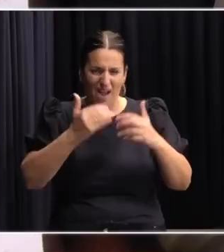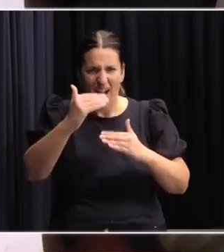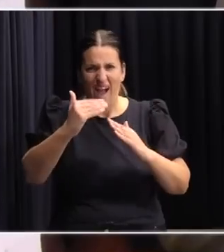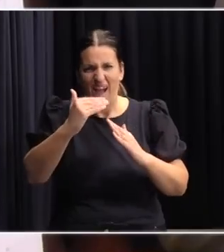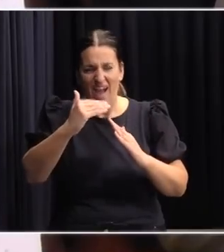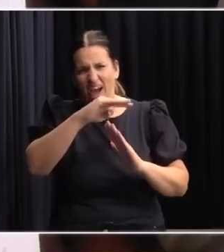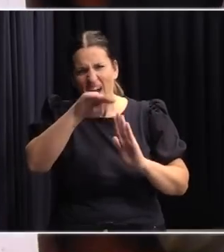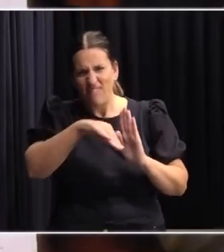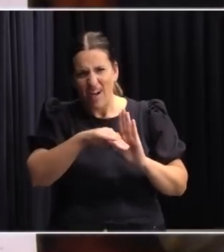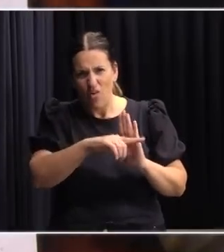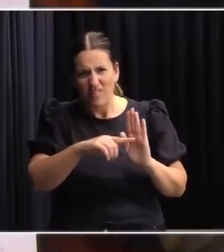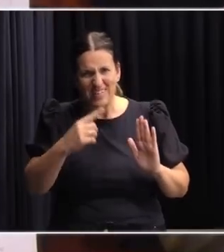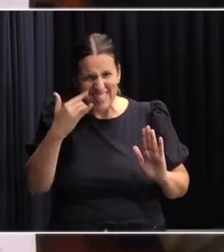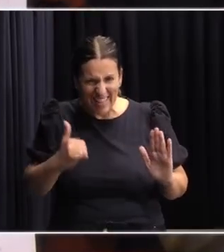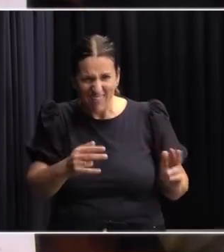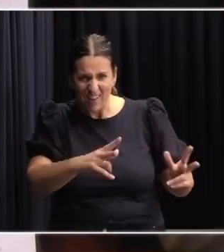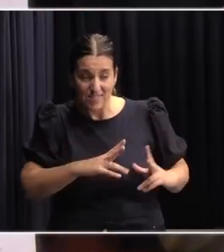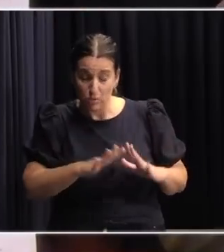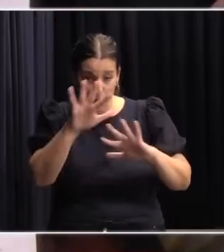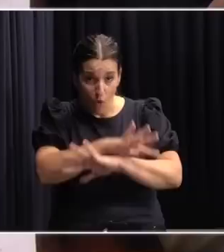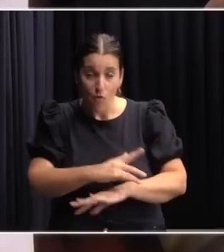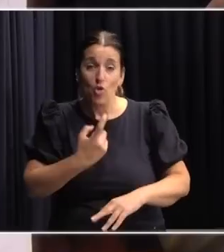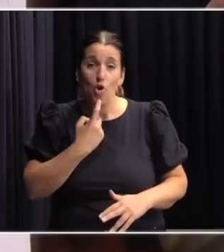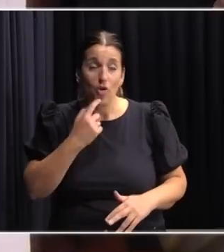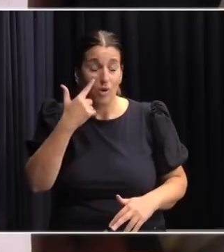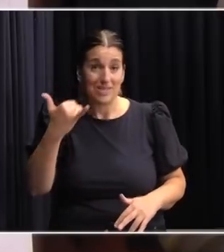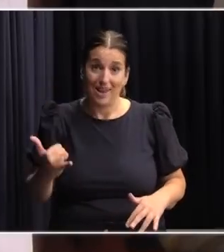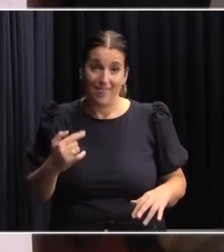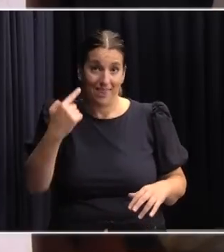Estaba a decir los colores porque me confundo el rojo y el celeste.